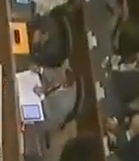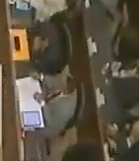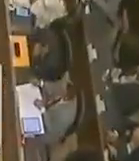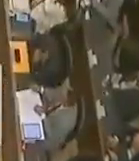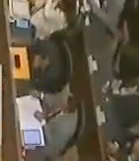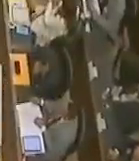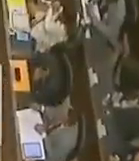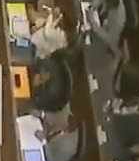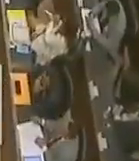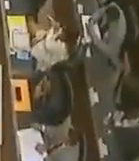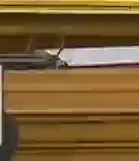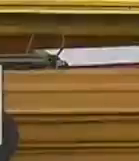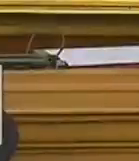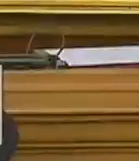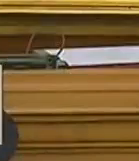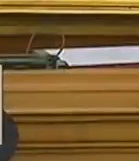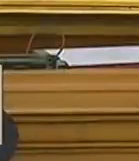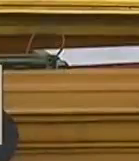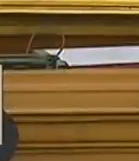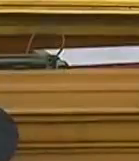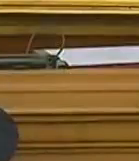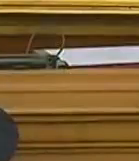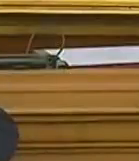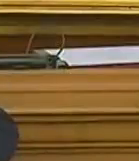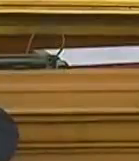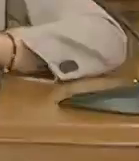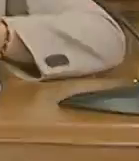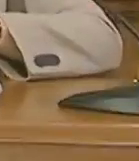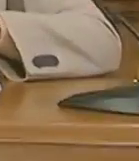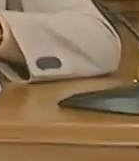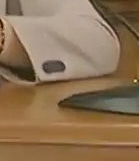En consideración. Aprobado.